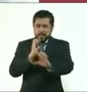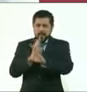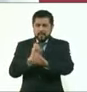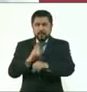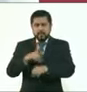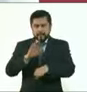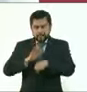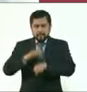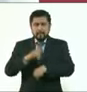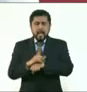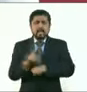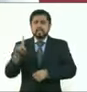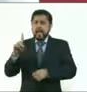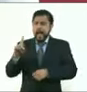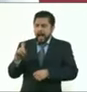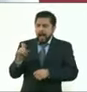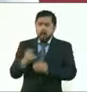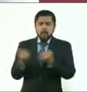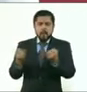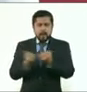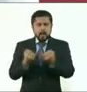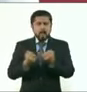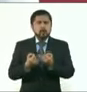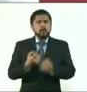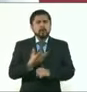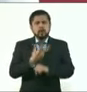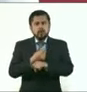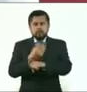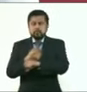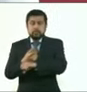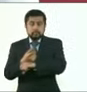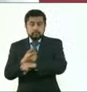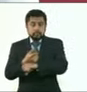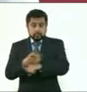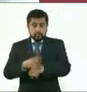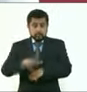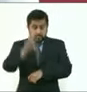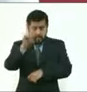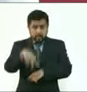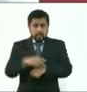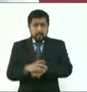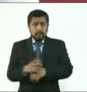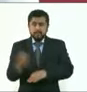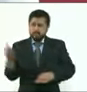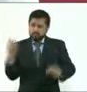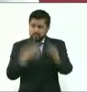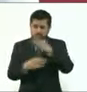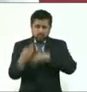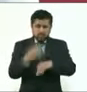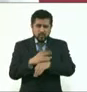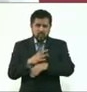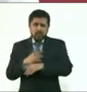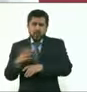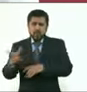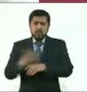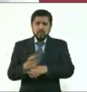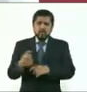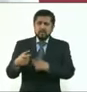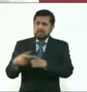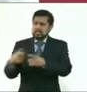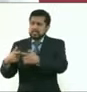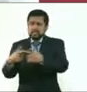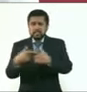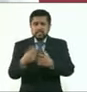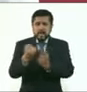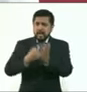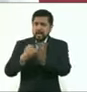agua potable y drenaje. Tengan la certeza de que todos los recursos que entran a la tesorería del gobierno, que son recursos